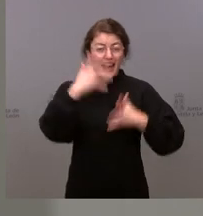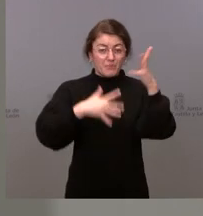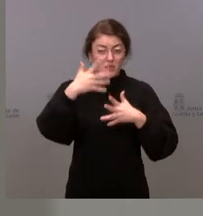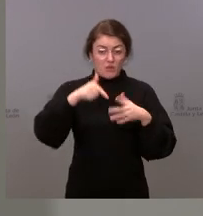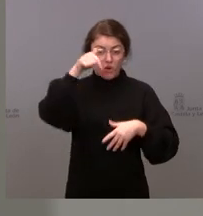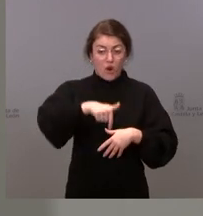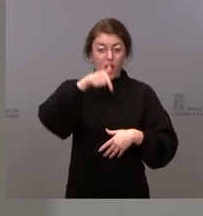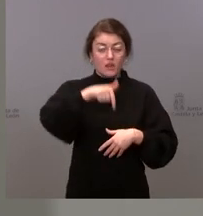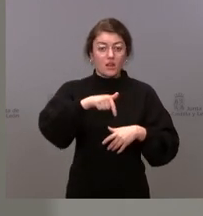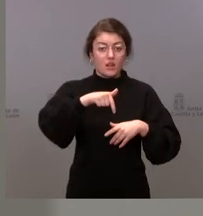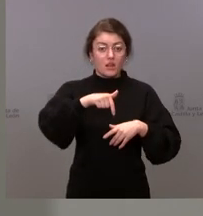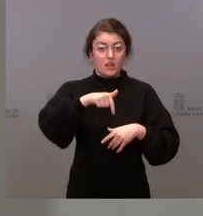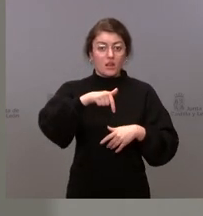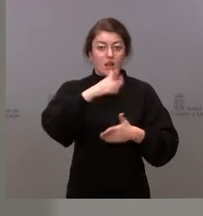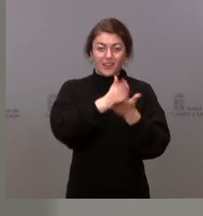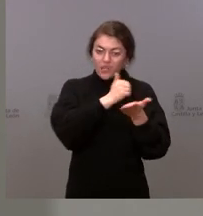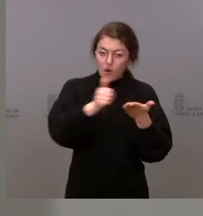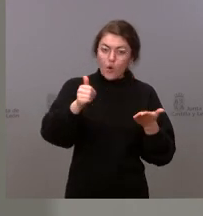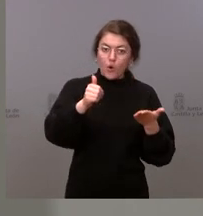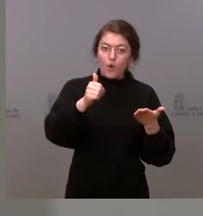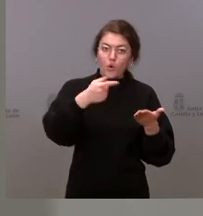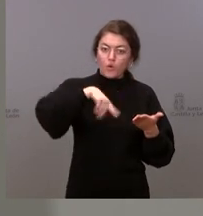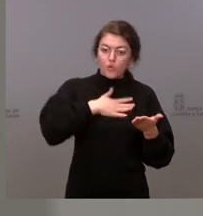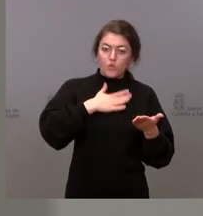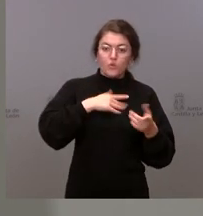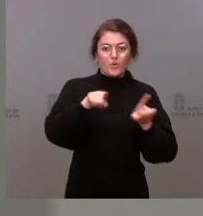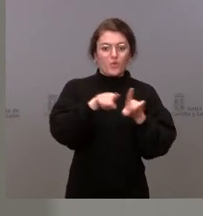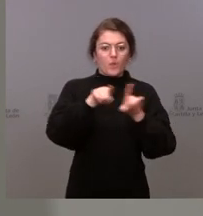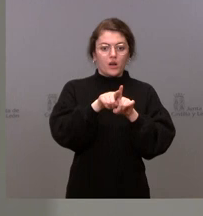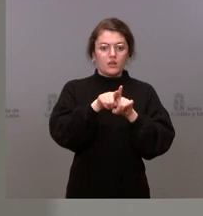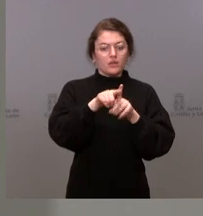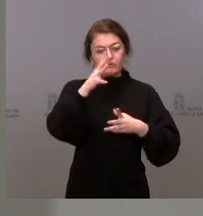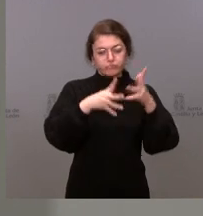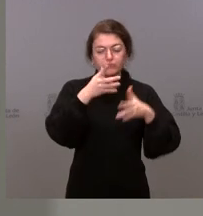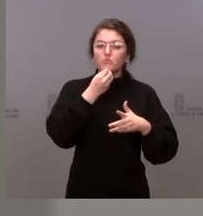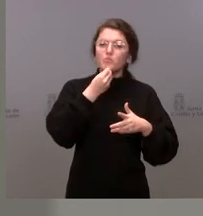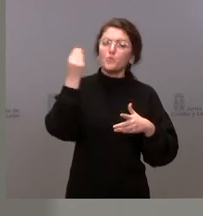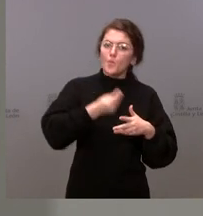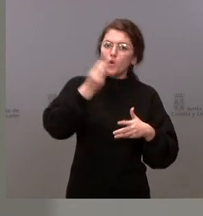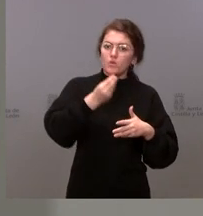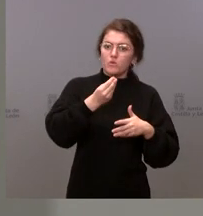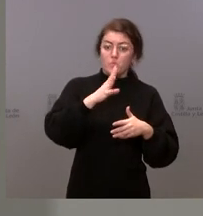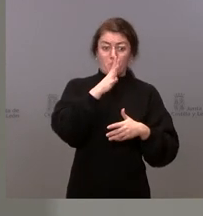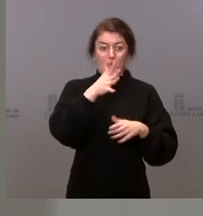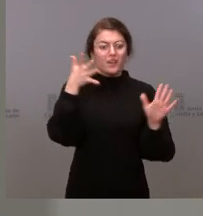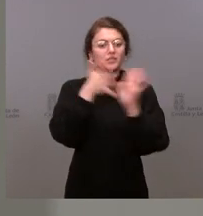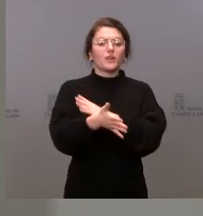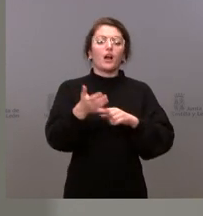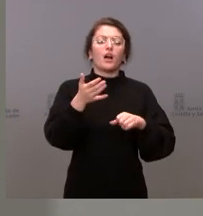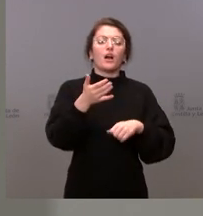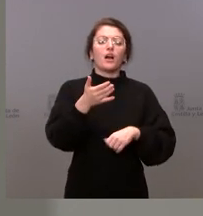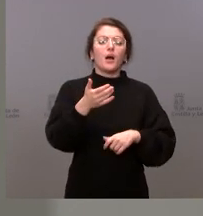tener buenos números en el conjunto de la nación, tanto en disminución de cifras de desempleados como